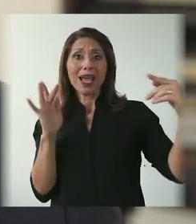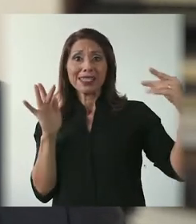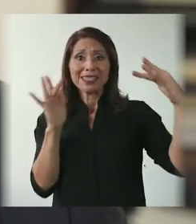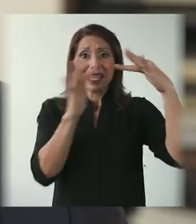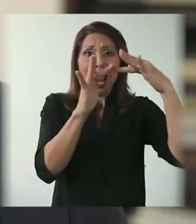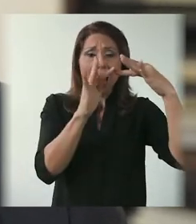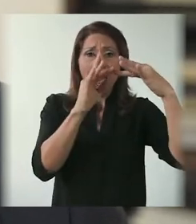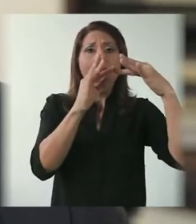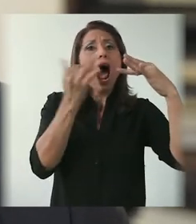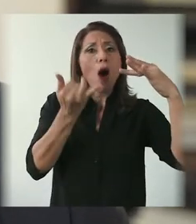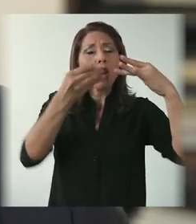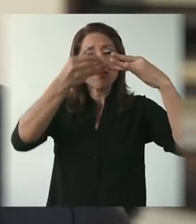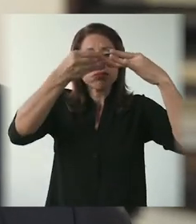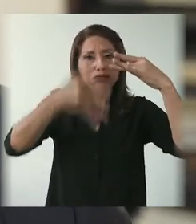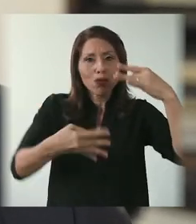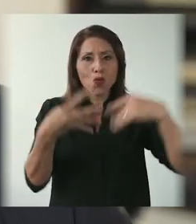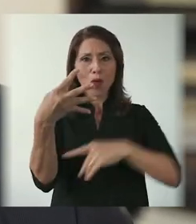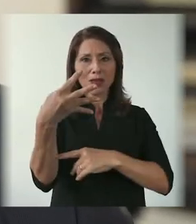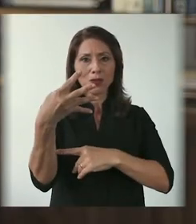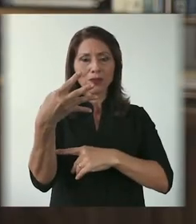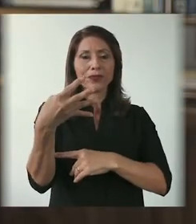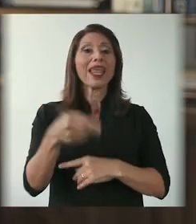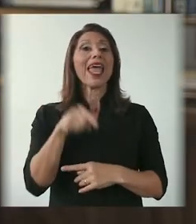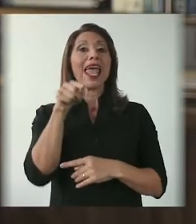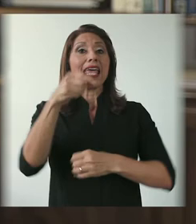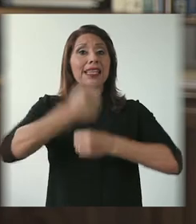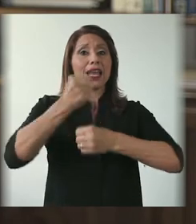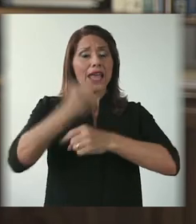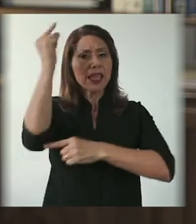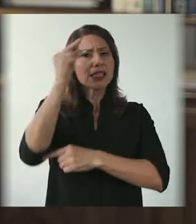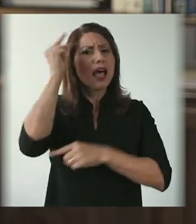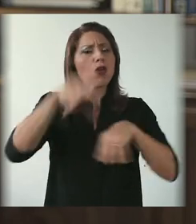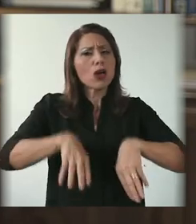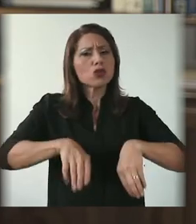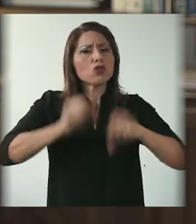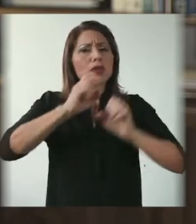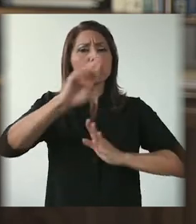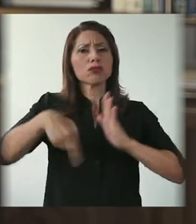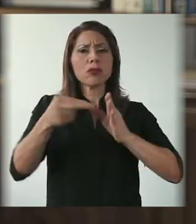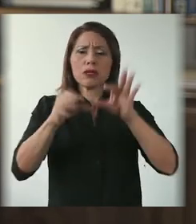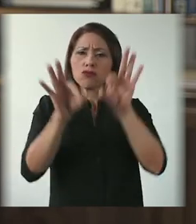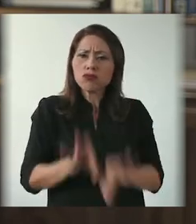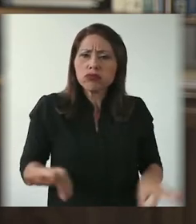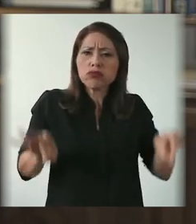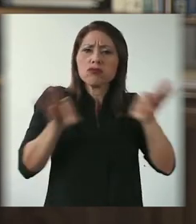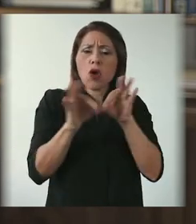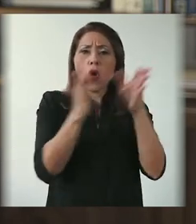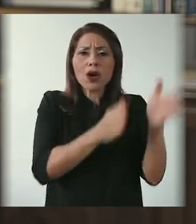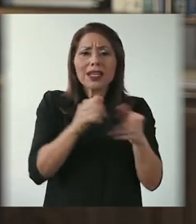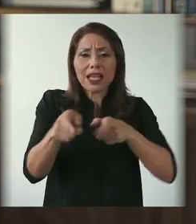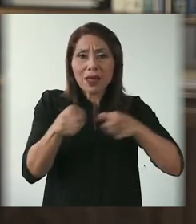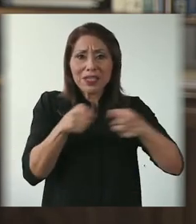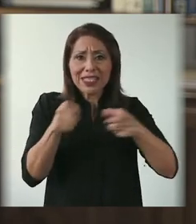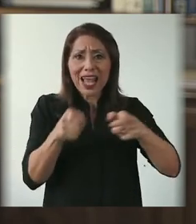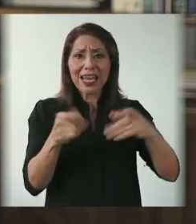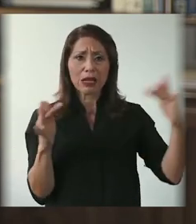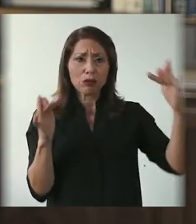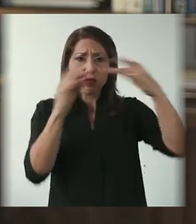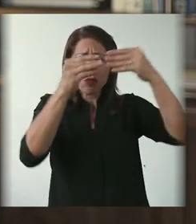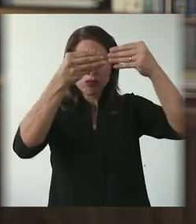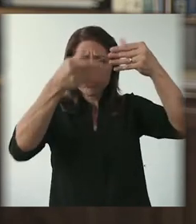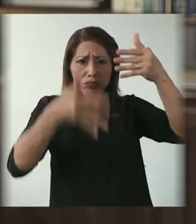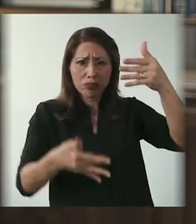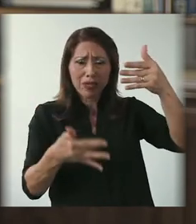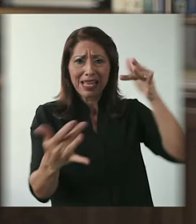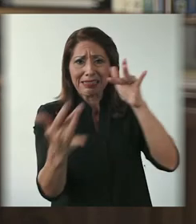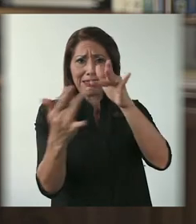señal ahora podamos transmitir hasta cuatro. Es tarea del Estado asumir un papel protagónico de organizar y administrar el espectro